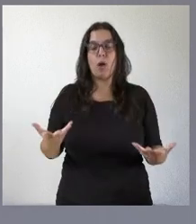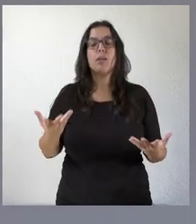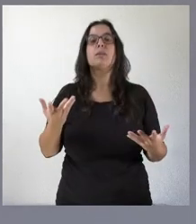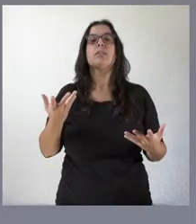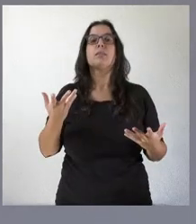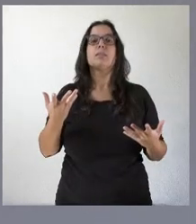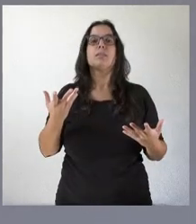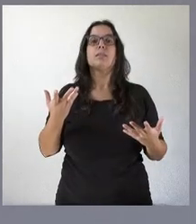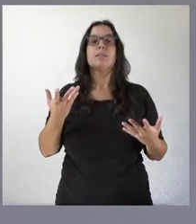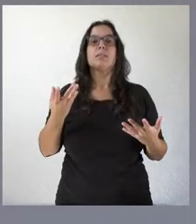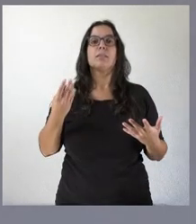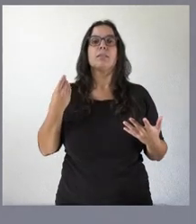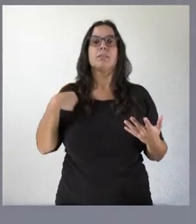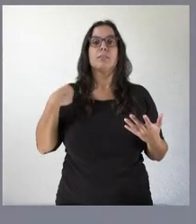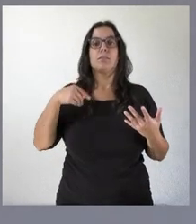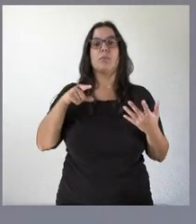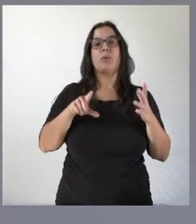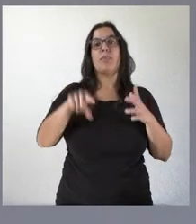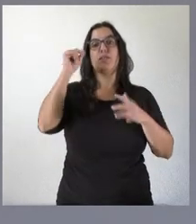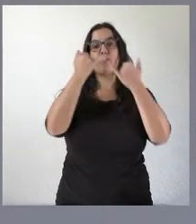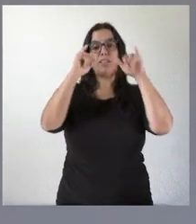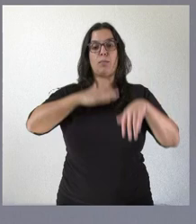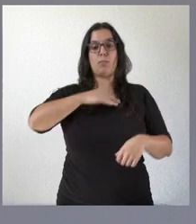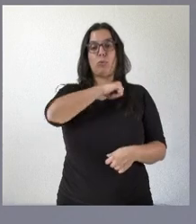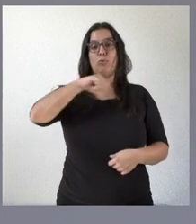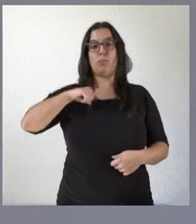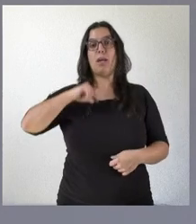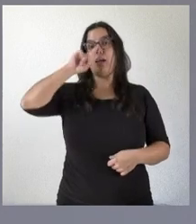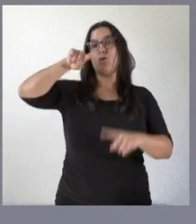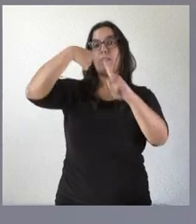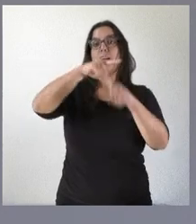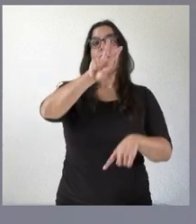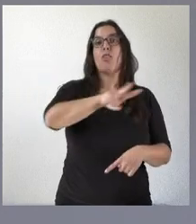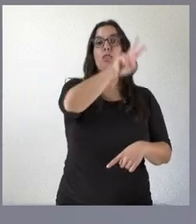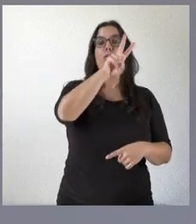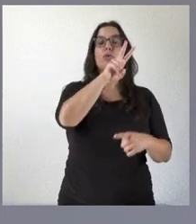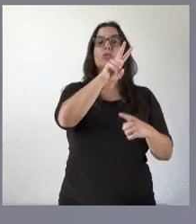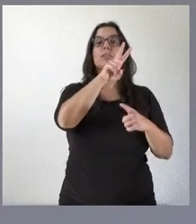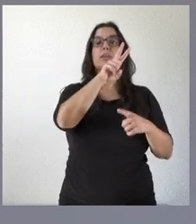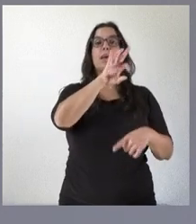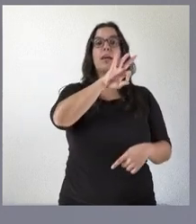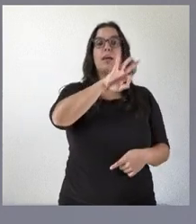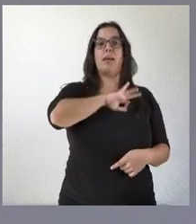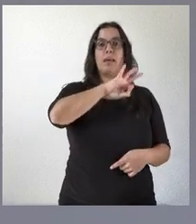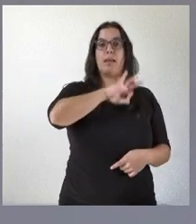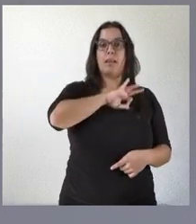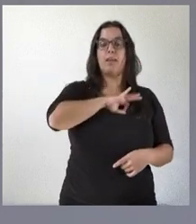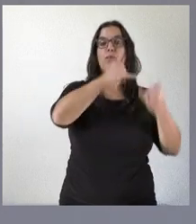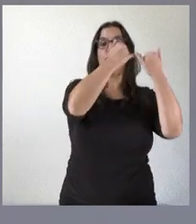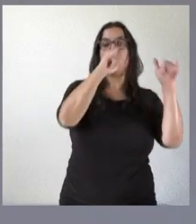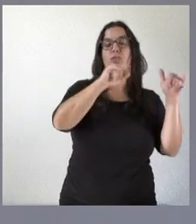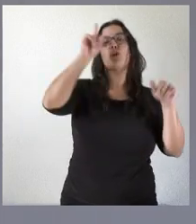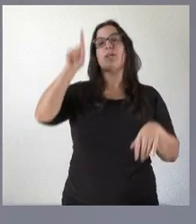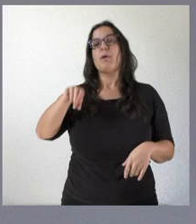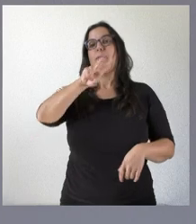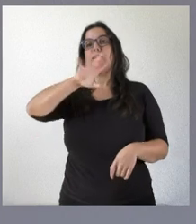en el ámbito de las decisiones de las fiestas autonómicas, el día 2 de enero y el día 25 de julio como festivos. Saben